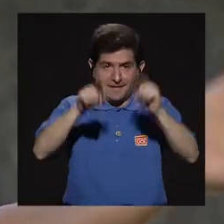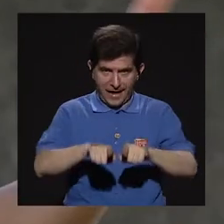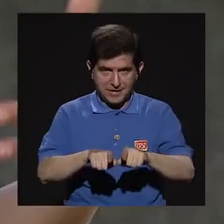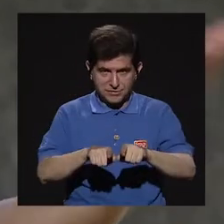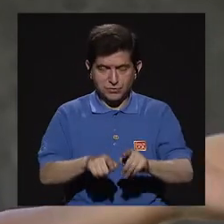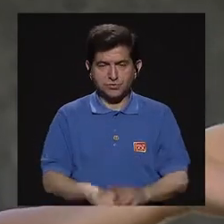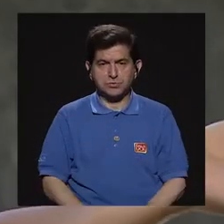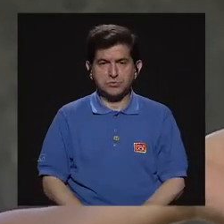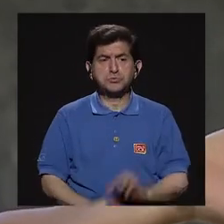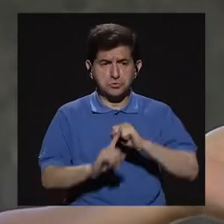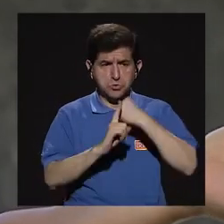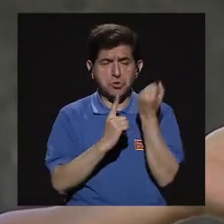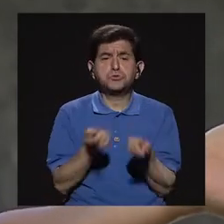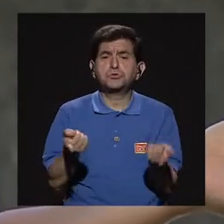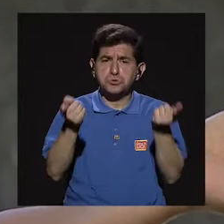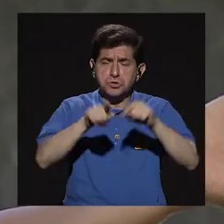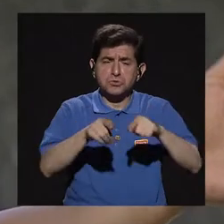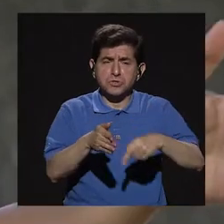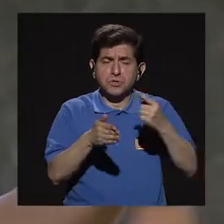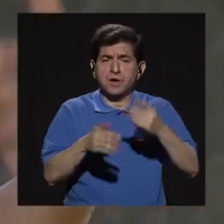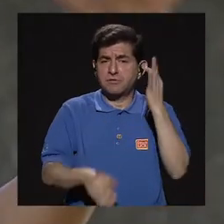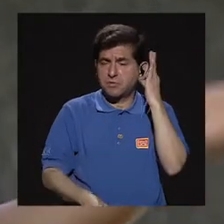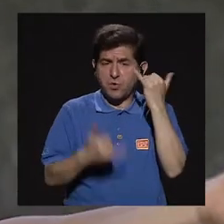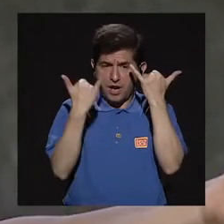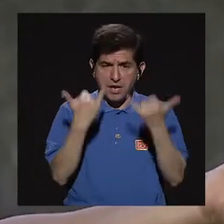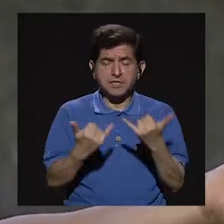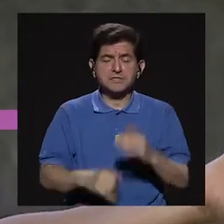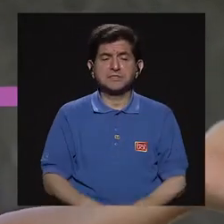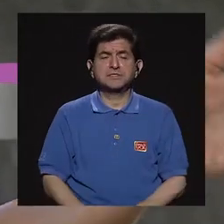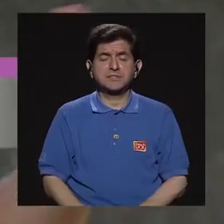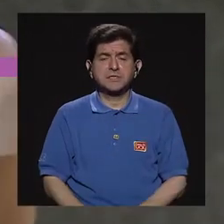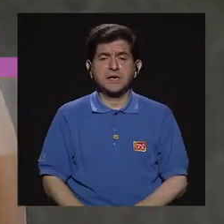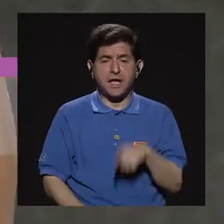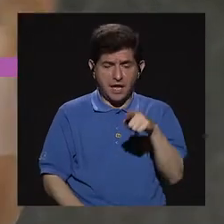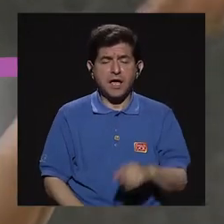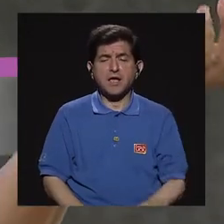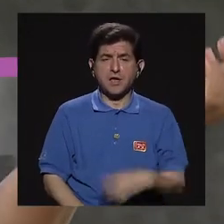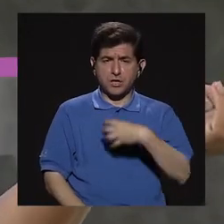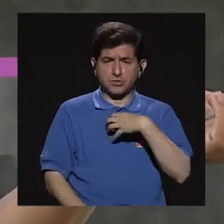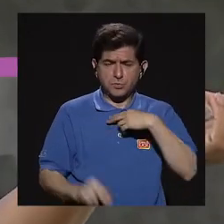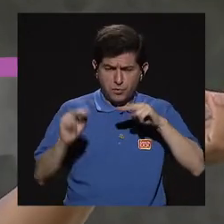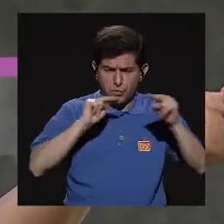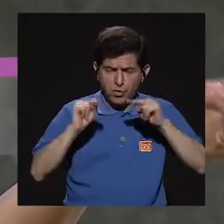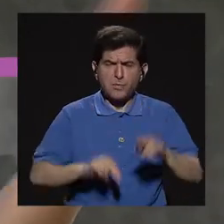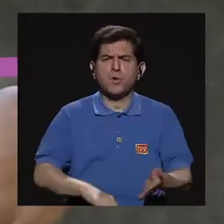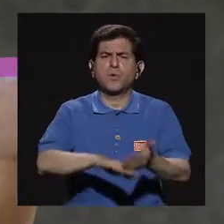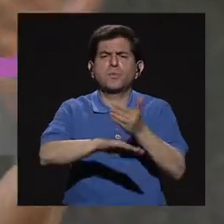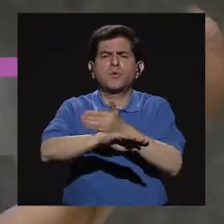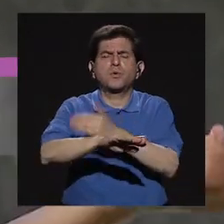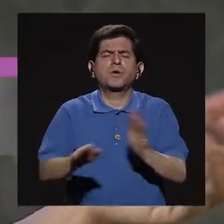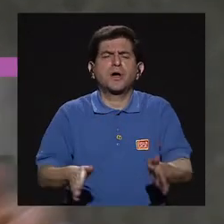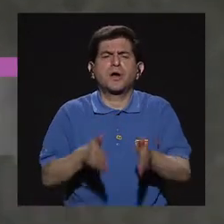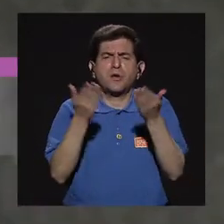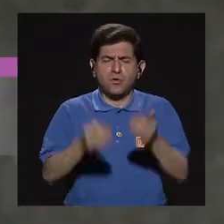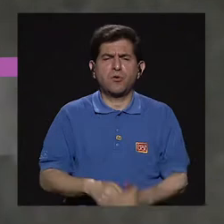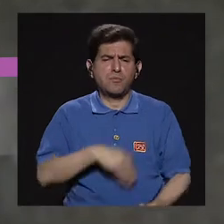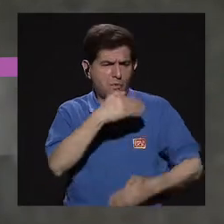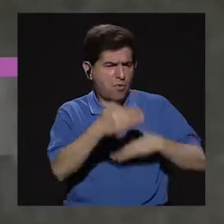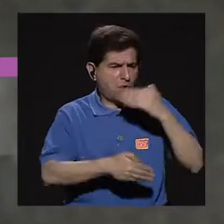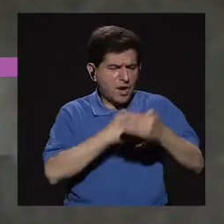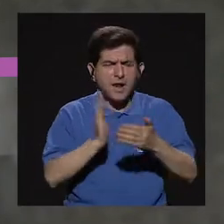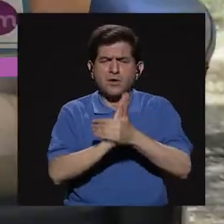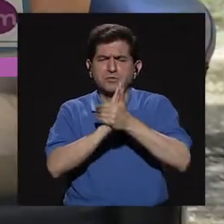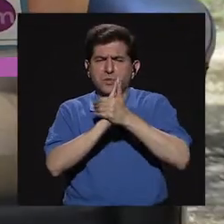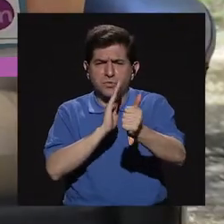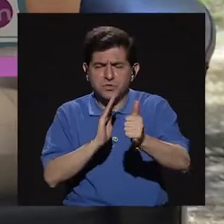digamos, como sucede muchas veces es que las señoras ya tienen su emprendimiento. Entonces, ¿cómo mejorar ese emprendimiento? ¿Cómo mejorar la gestión de